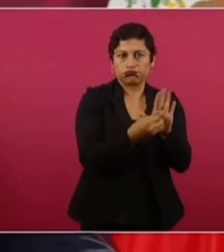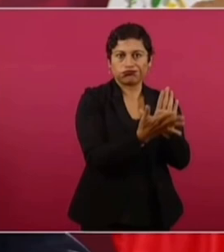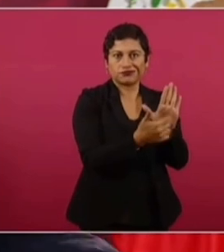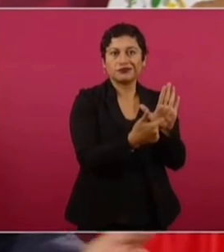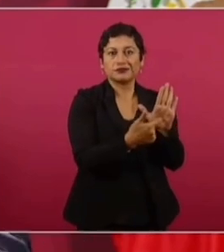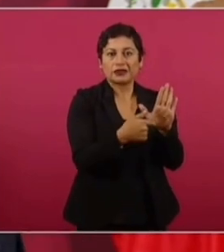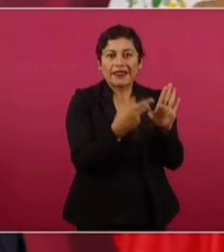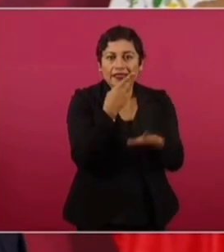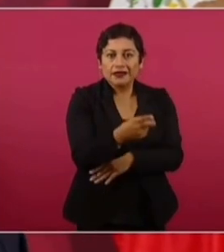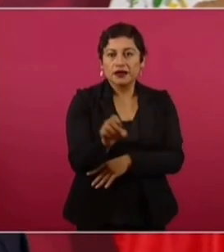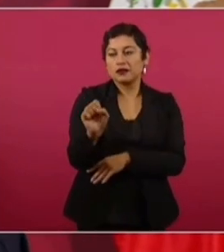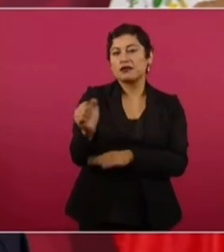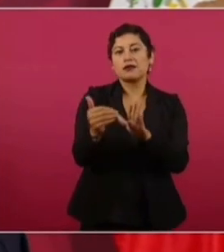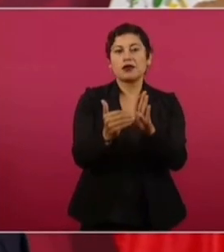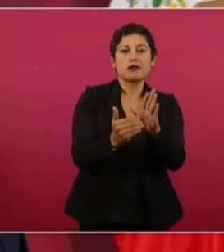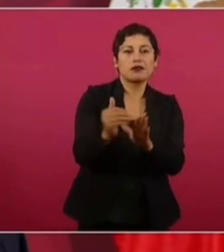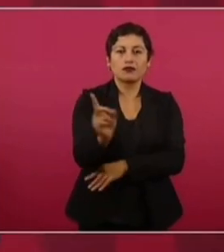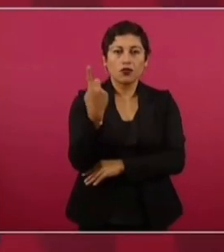con 60 mil millones de dólares